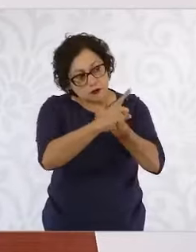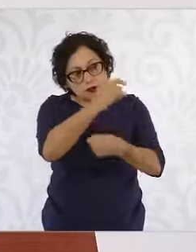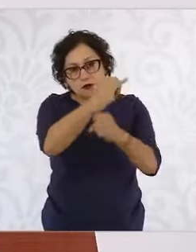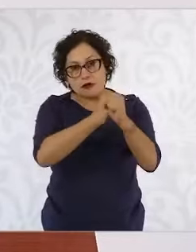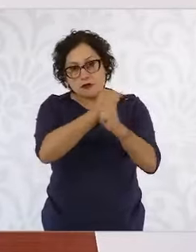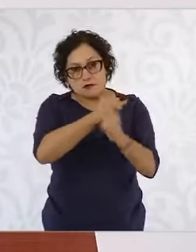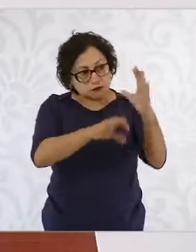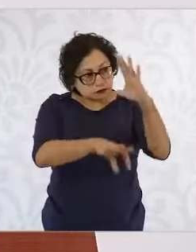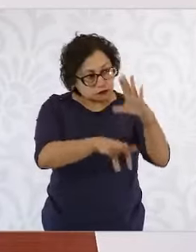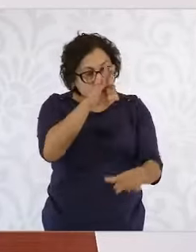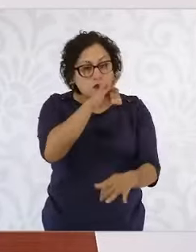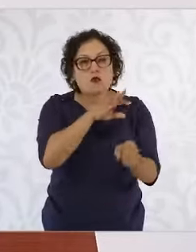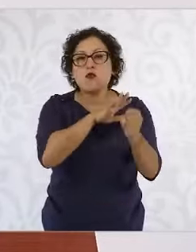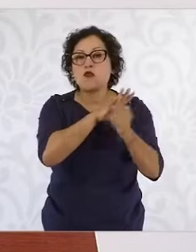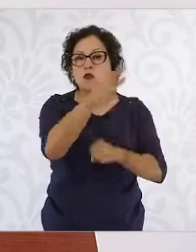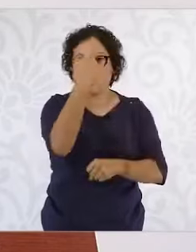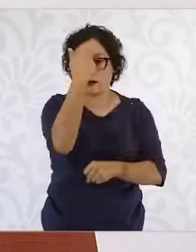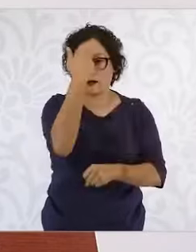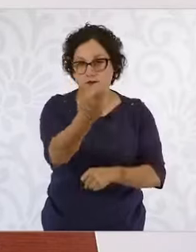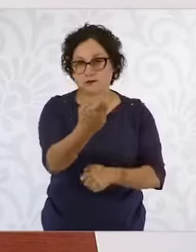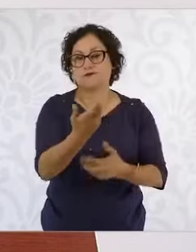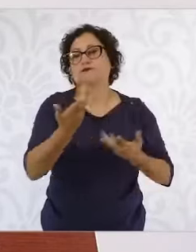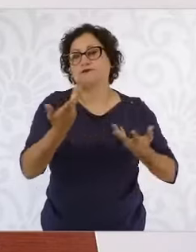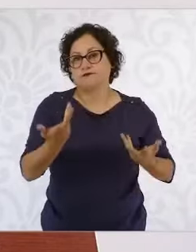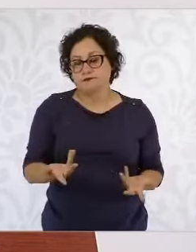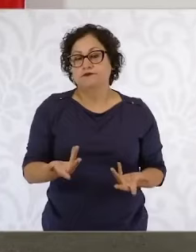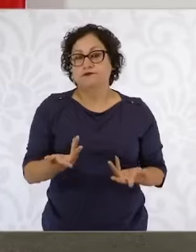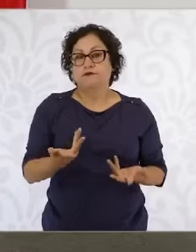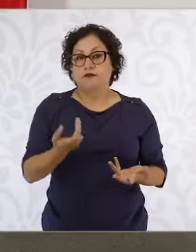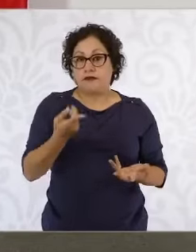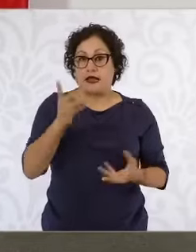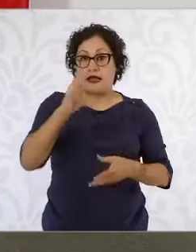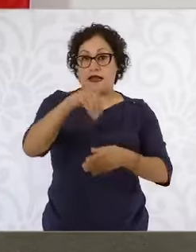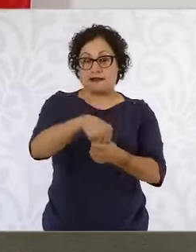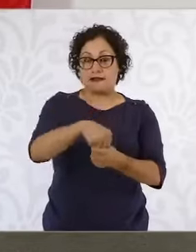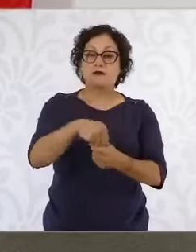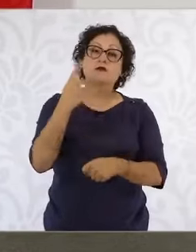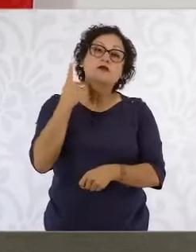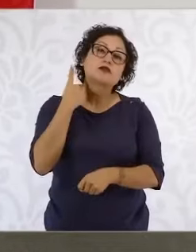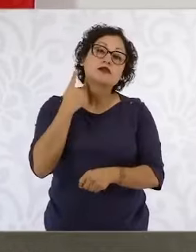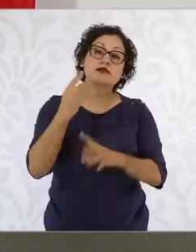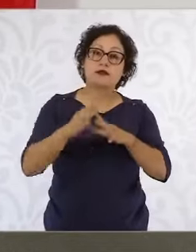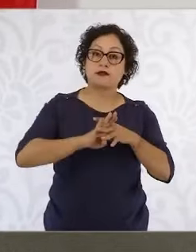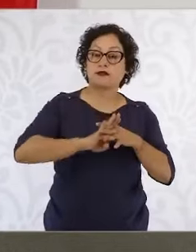migratoria y una política migratoria humanista.